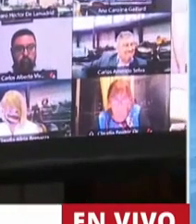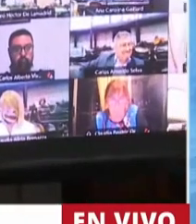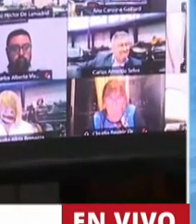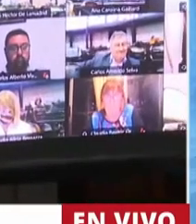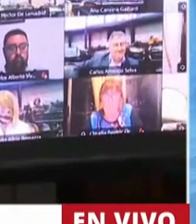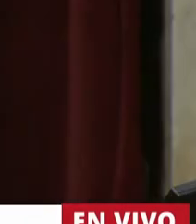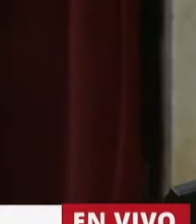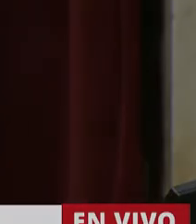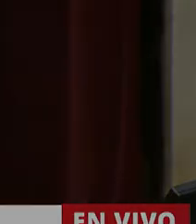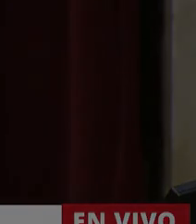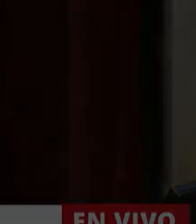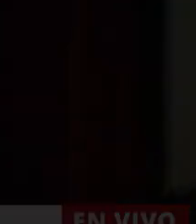Gracias. Gracias, Karim.